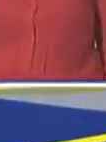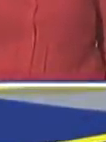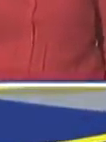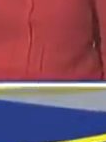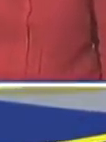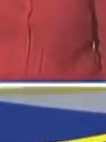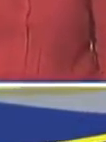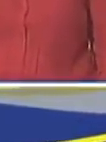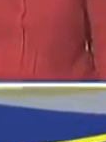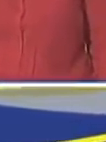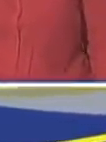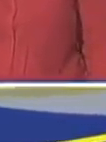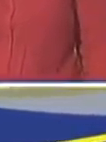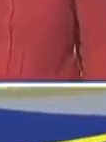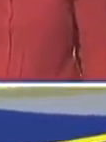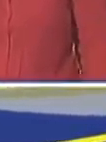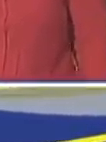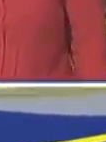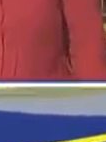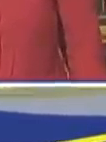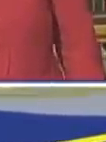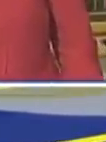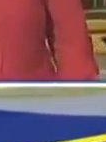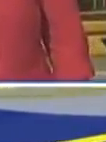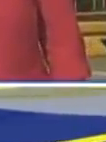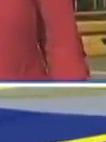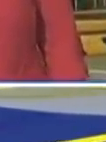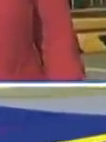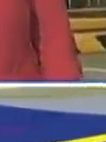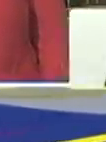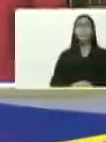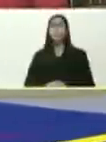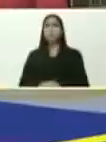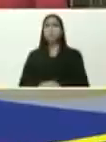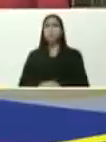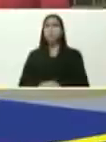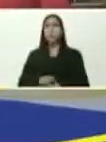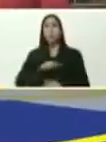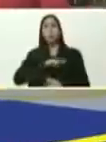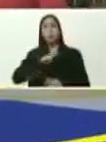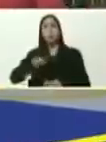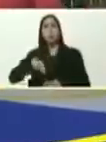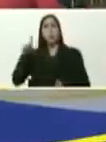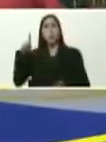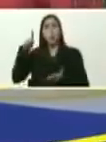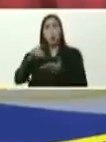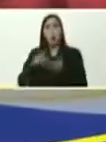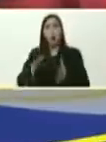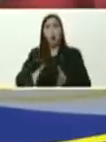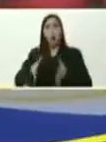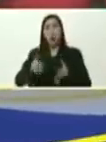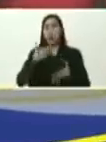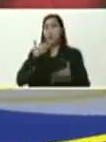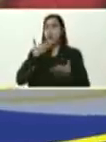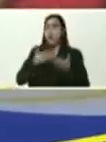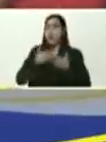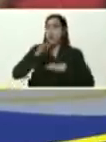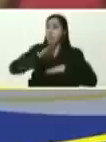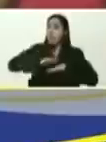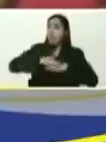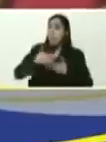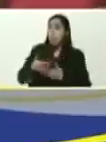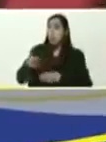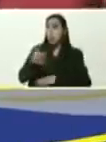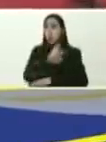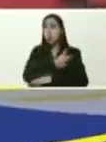excelente gestión, que en medio de pandemias, y bloqueos, hemos llegado, este gran logro. Gracias por, nuestro